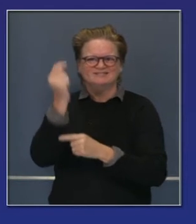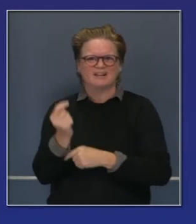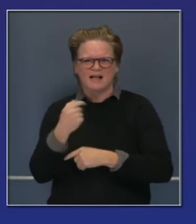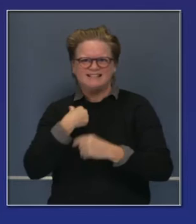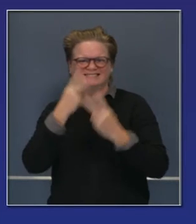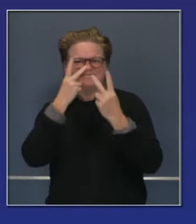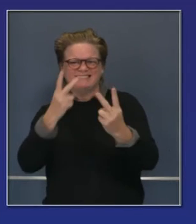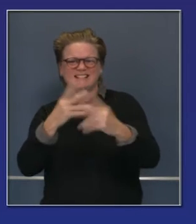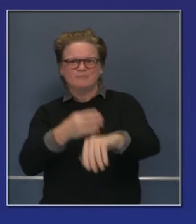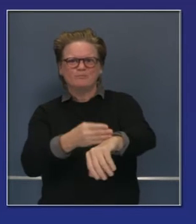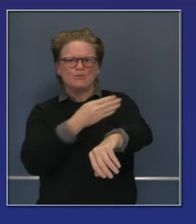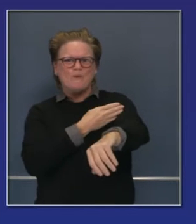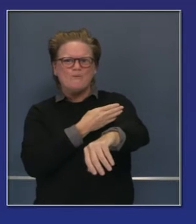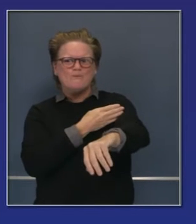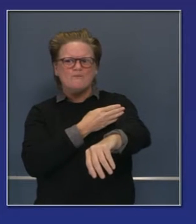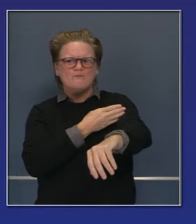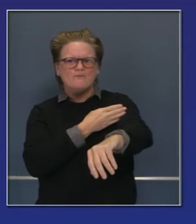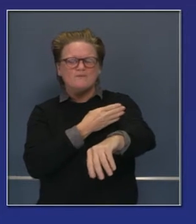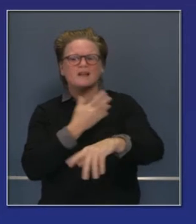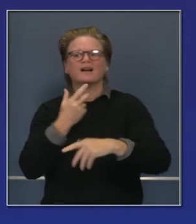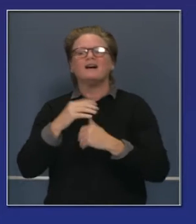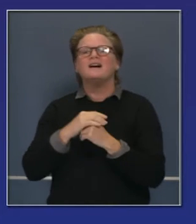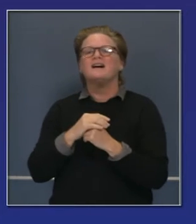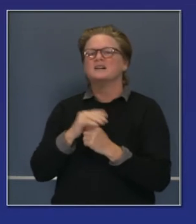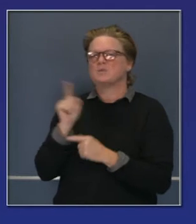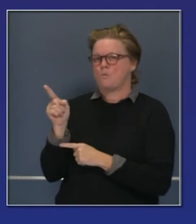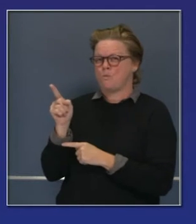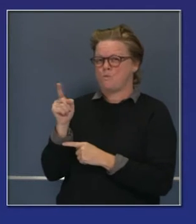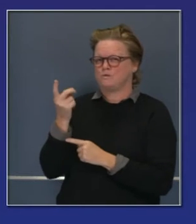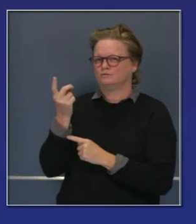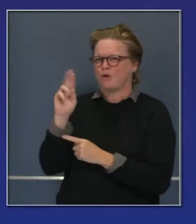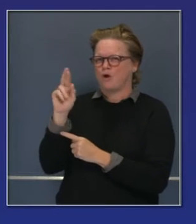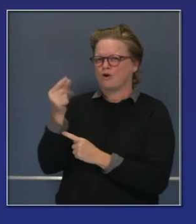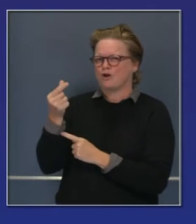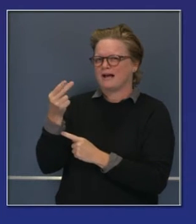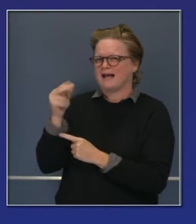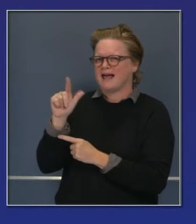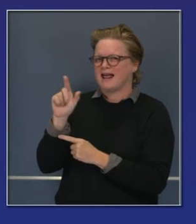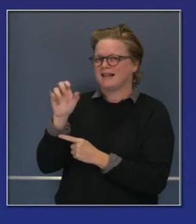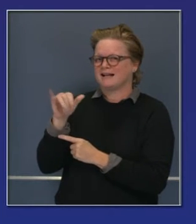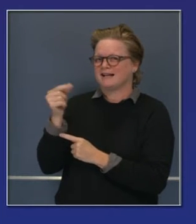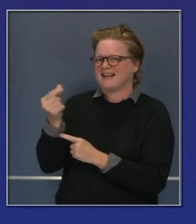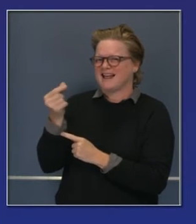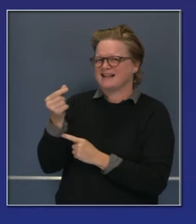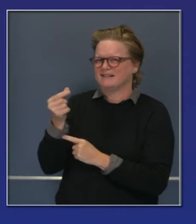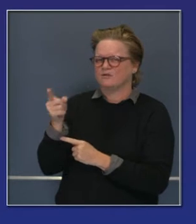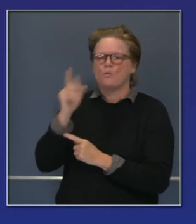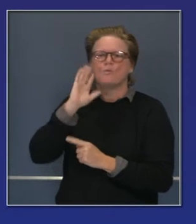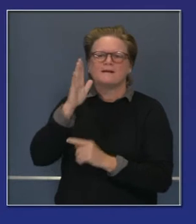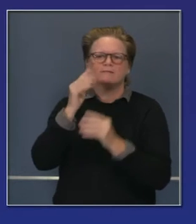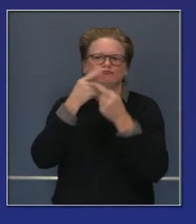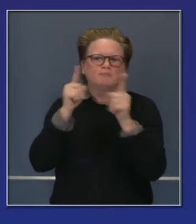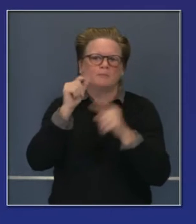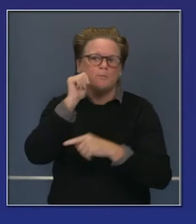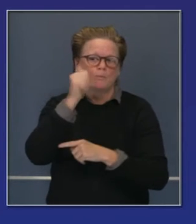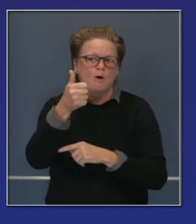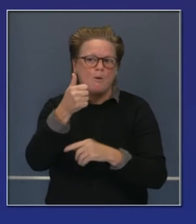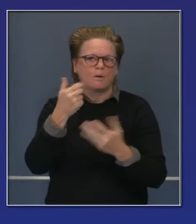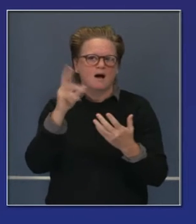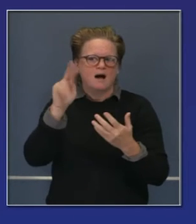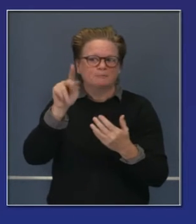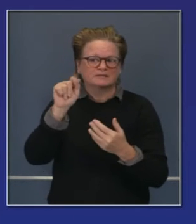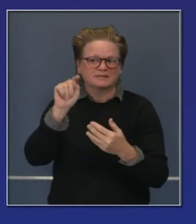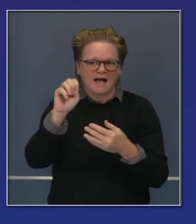mañana, anticipo que el Dr. Ghali les informará que en base a los